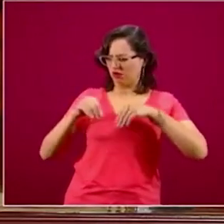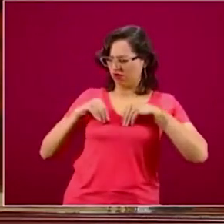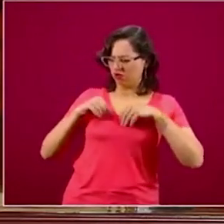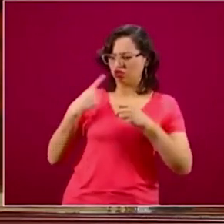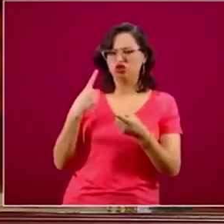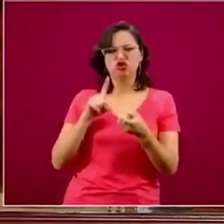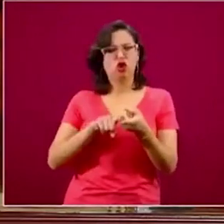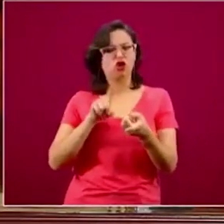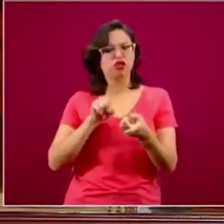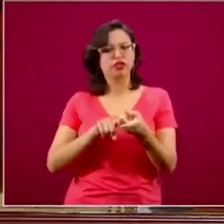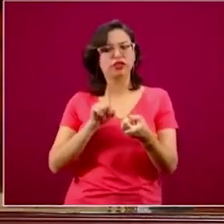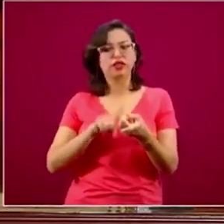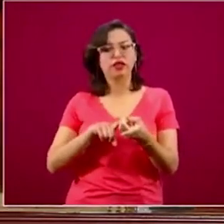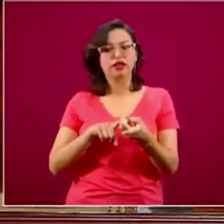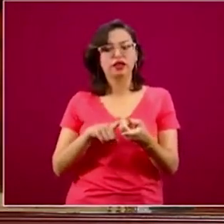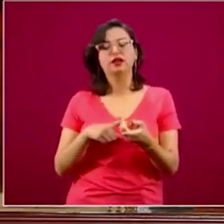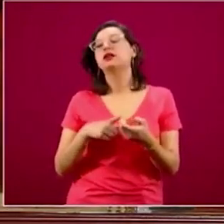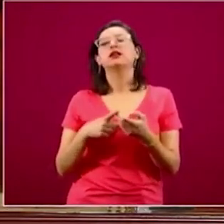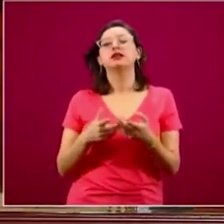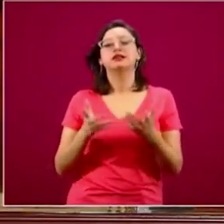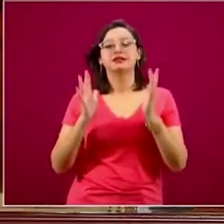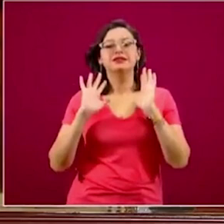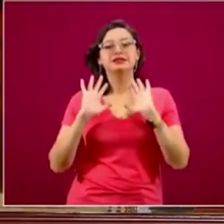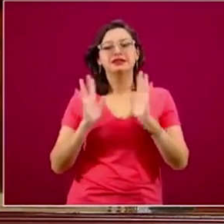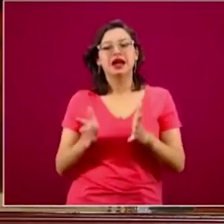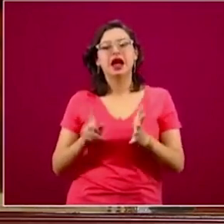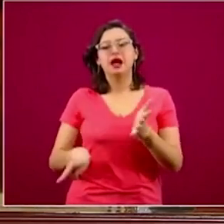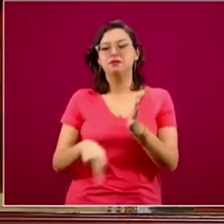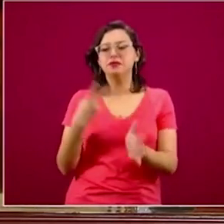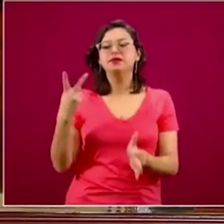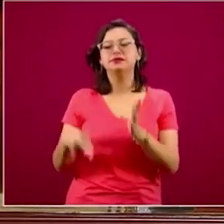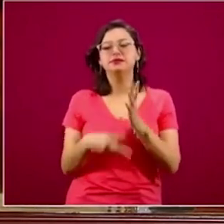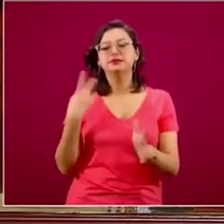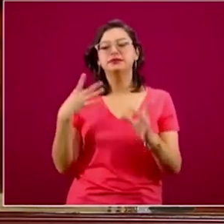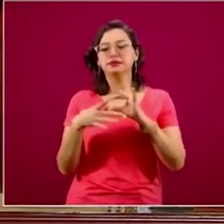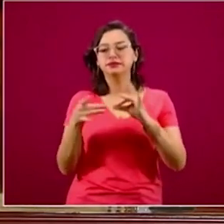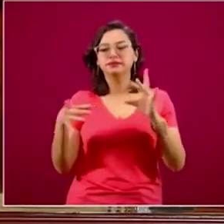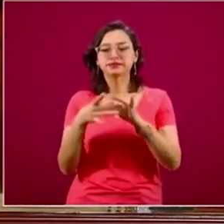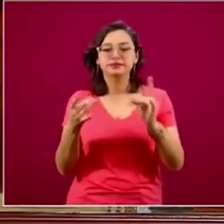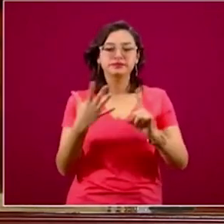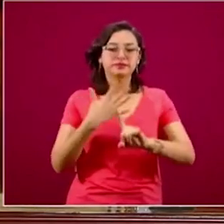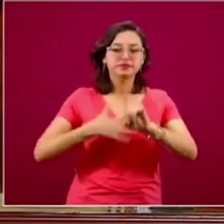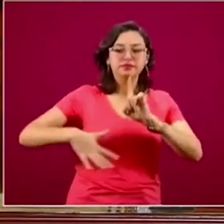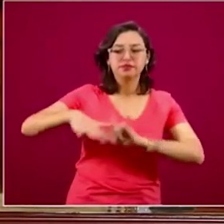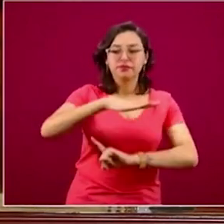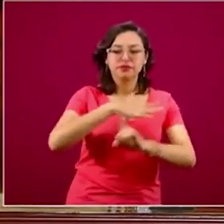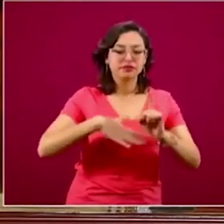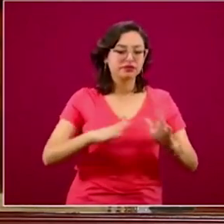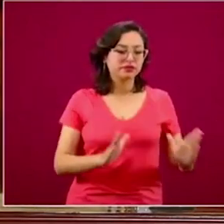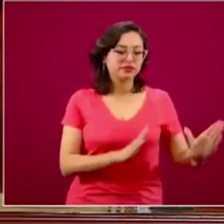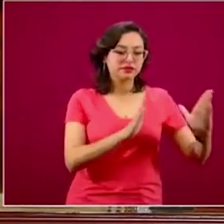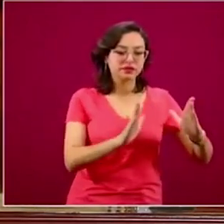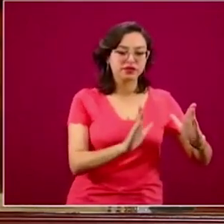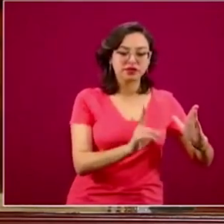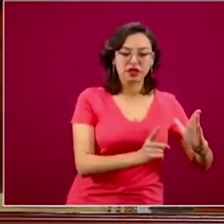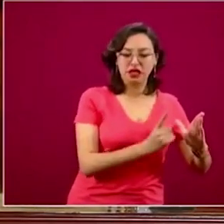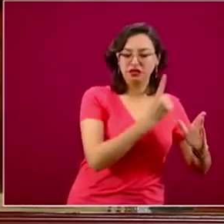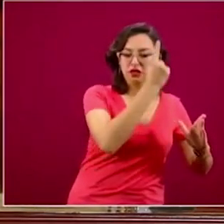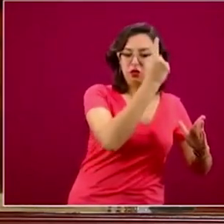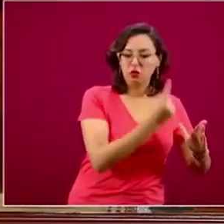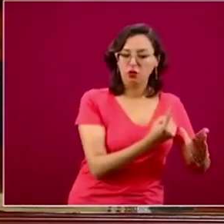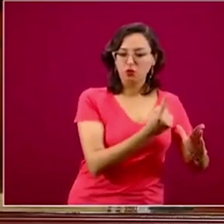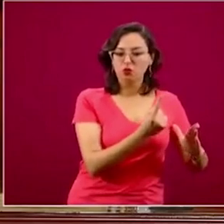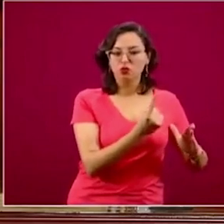descrito las diferencias entre los escenarios o fases, en donde en el escenario 1, fase 1, la importancia era